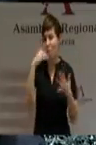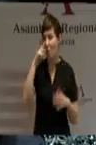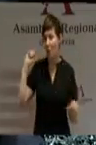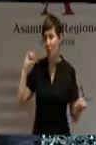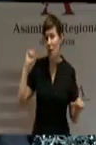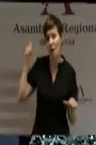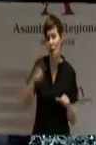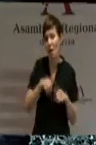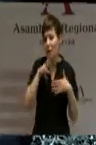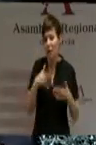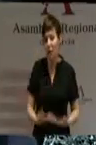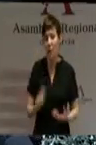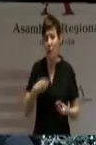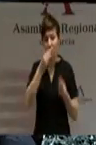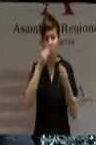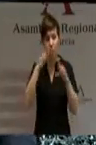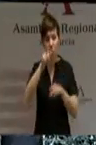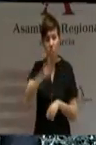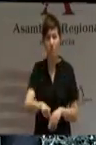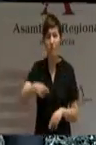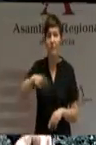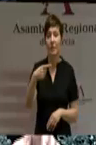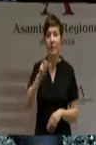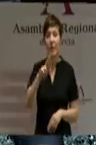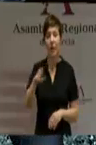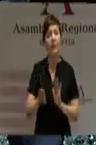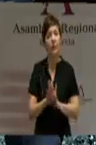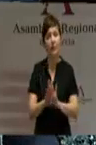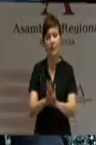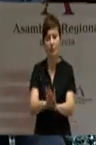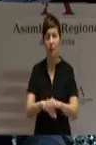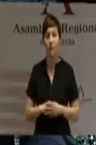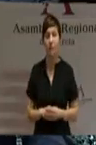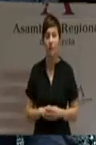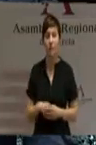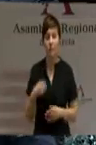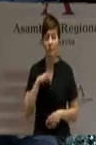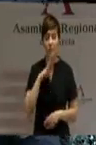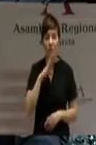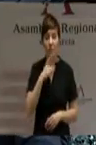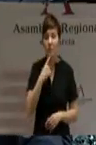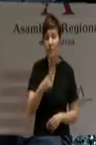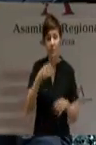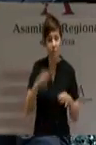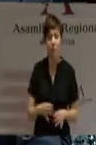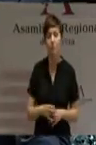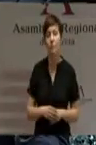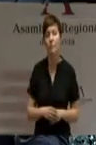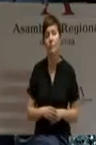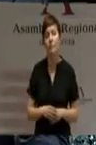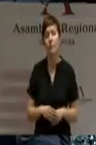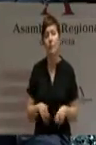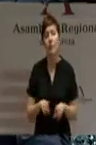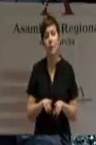la del presidente Garres de ahora en adelante. Y eso, eso, precisamente, es lo que